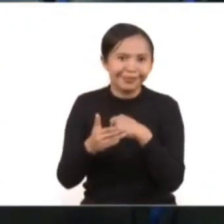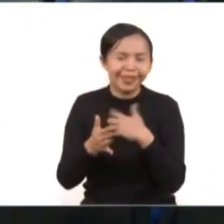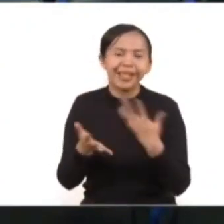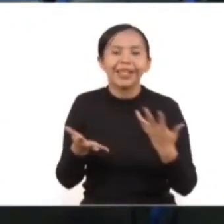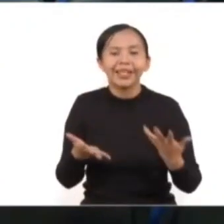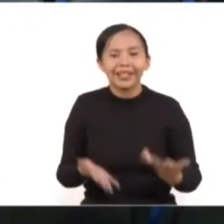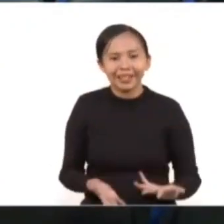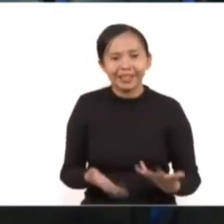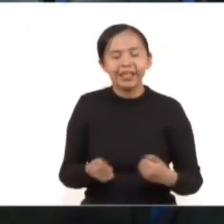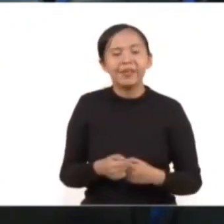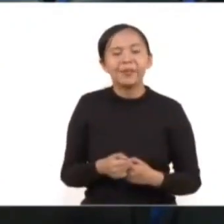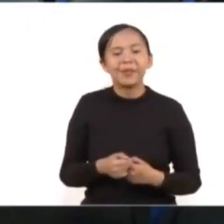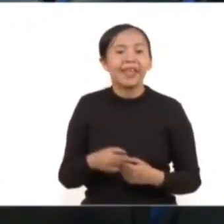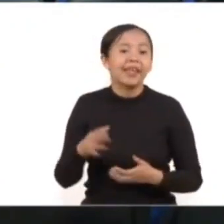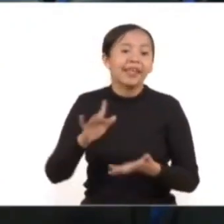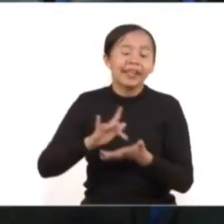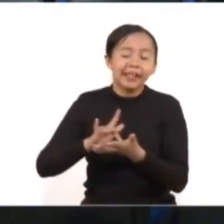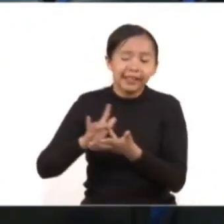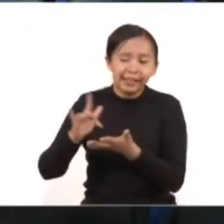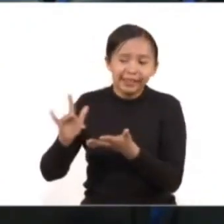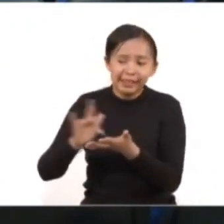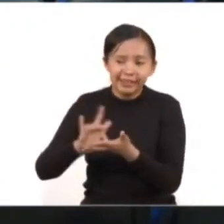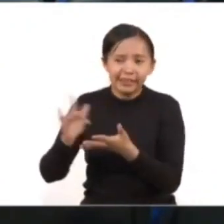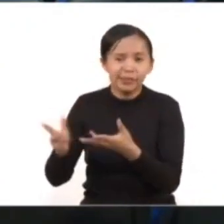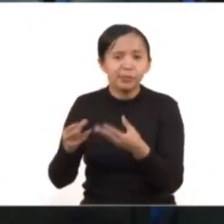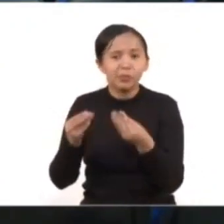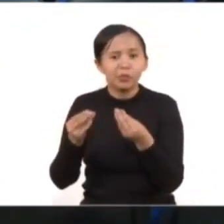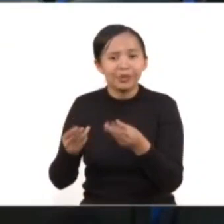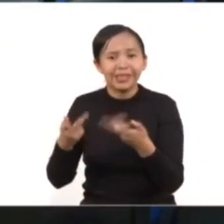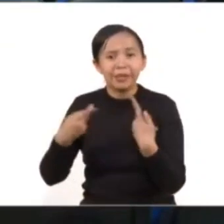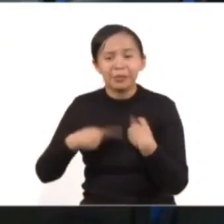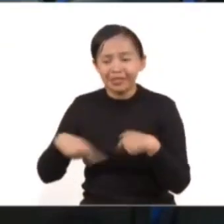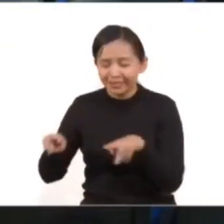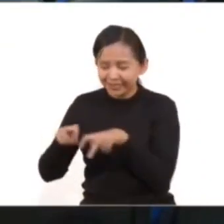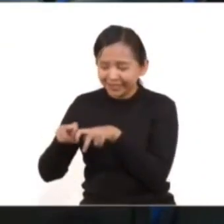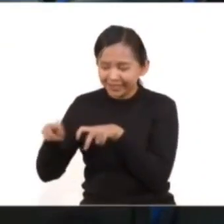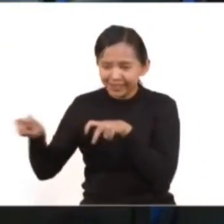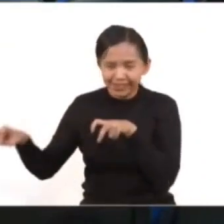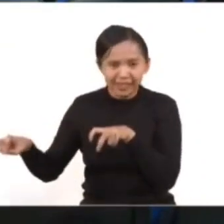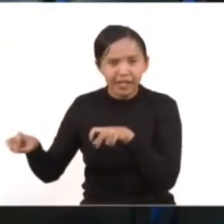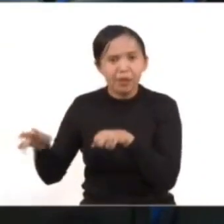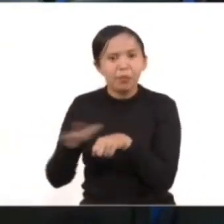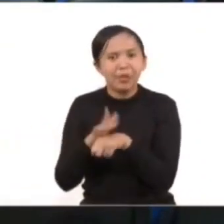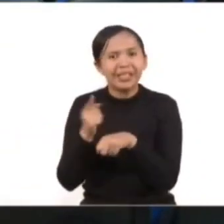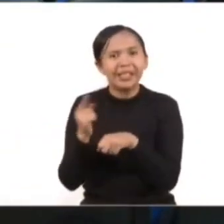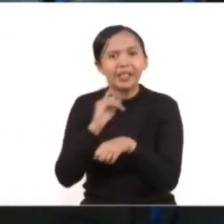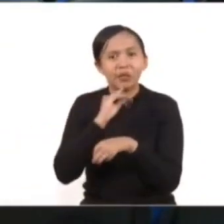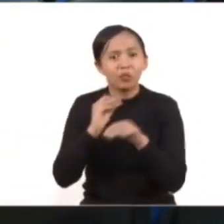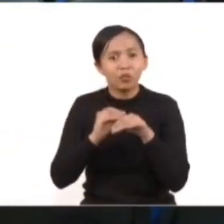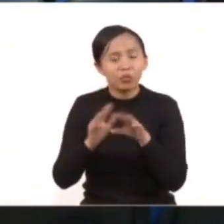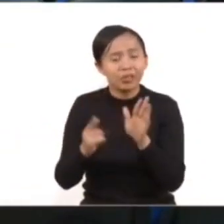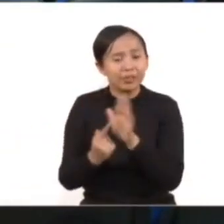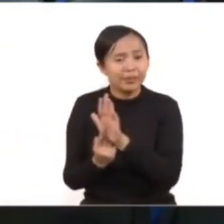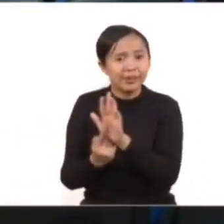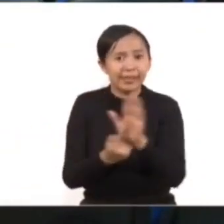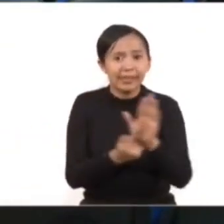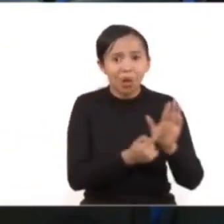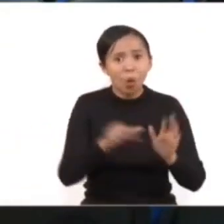Agradecemos a todo este magnífico presidium que nos ha informado el día de hoy